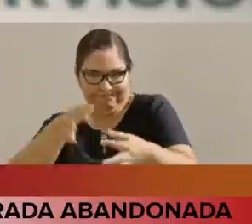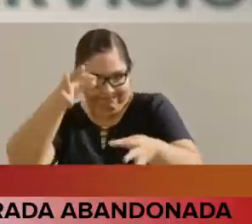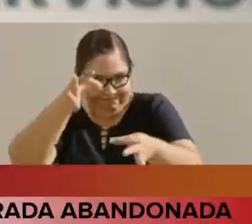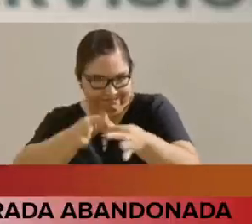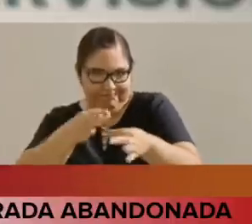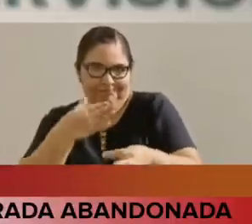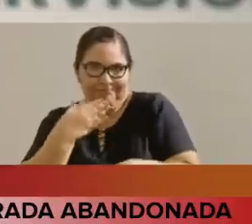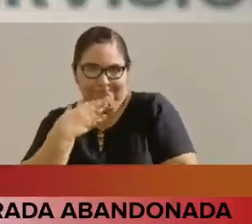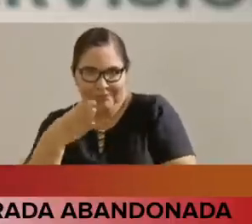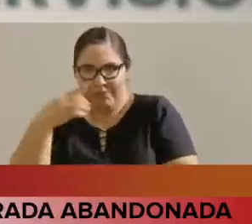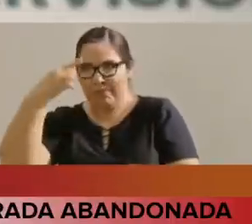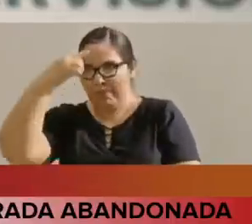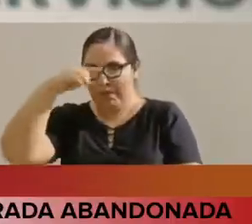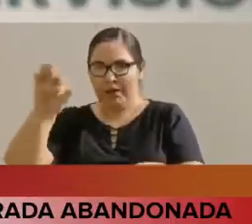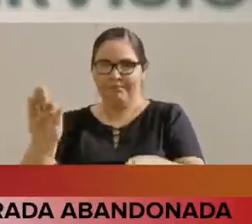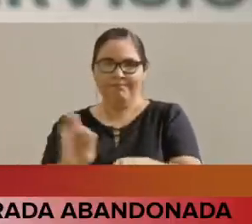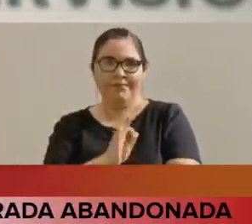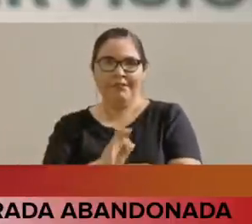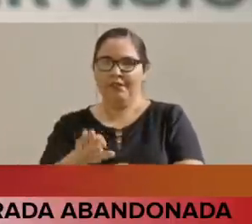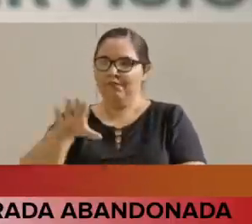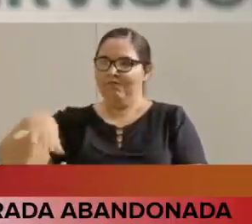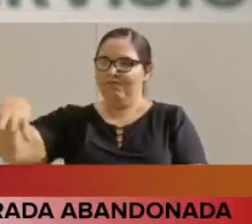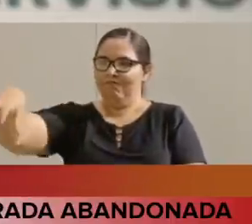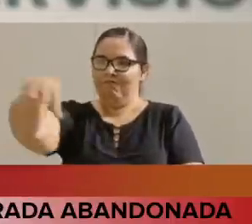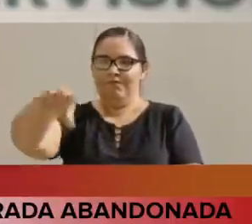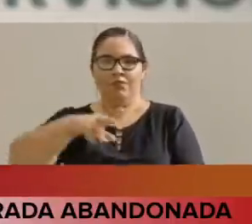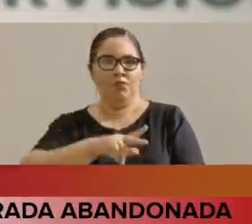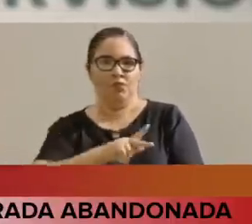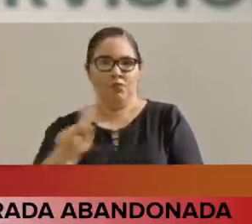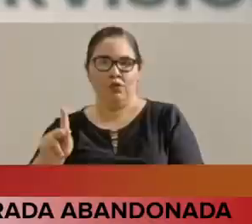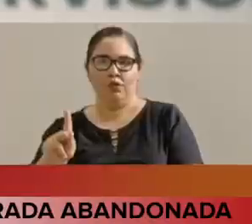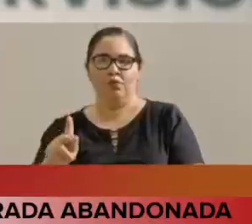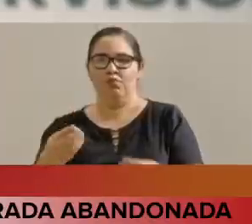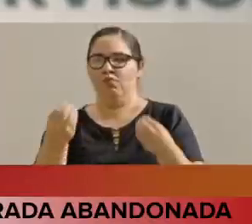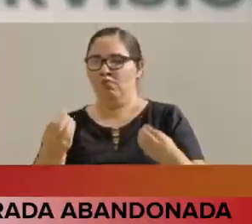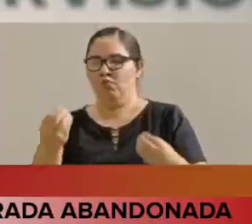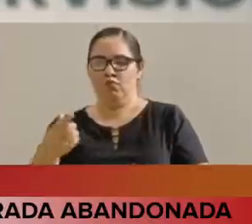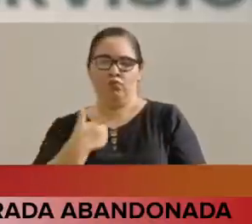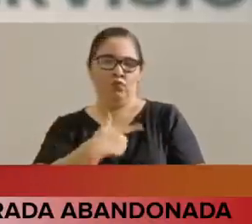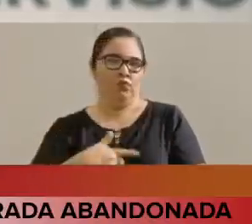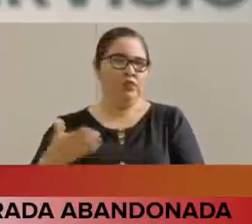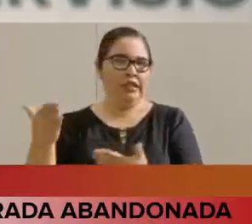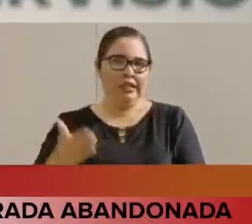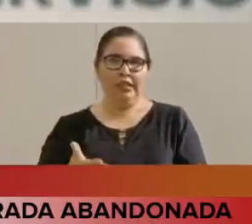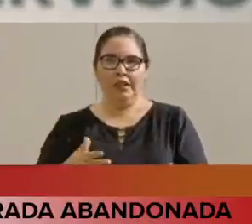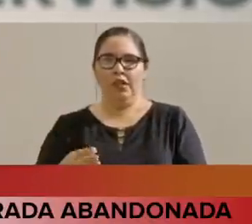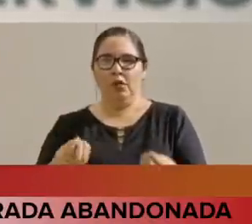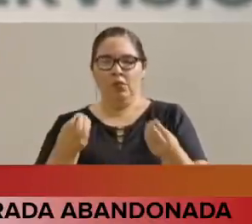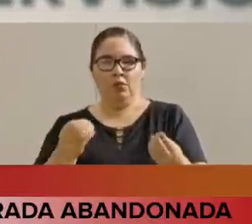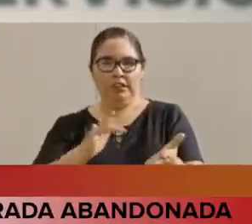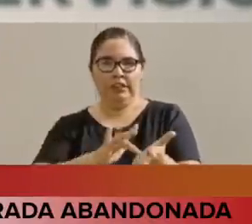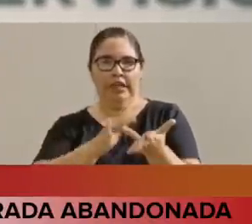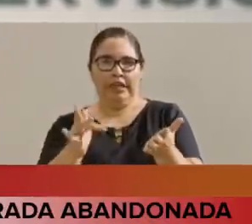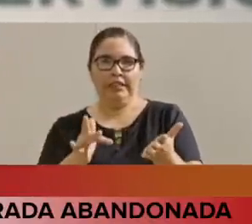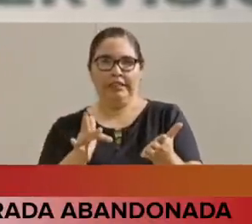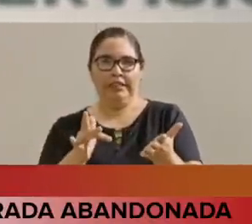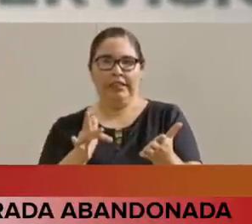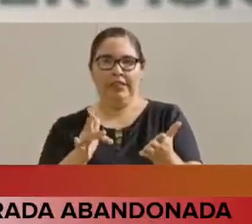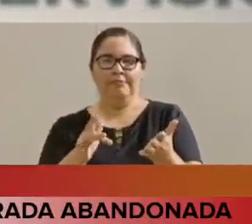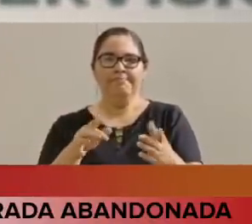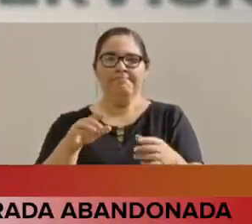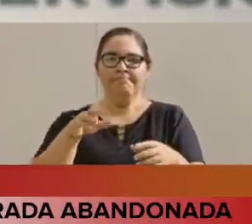de las comunidades. Me dio mucho gusto estar aquí, muchas gracias. Estamos iniciando una gira